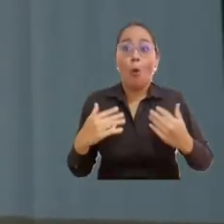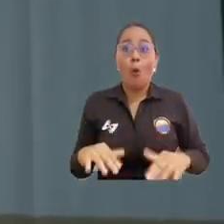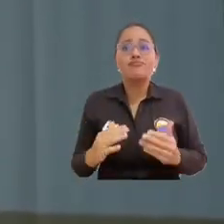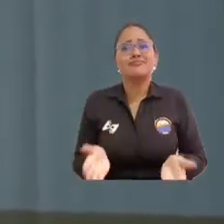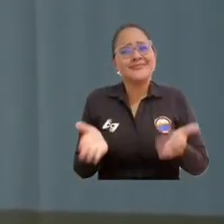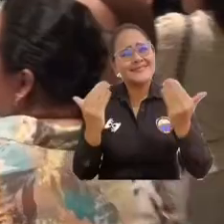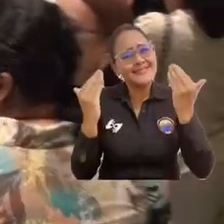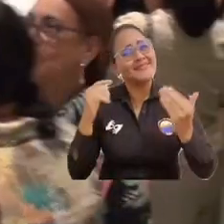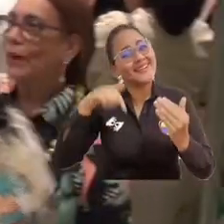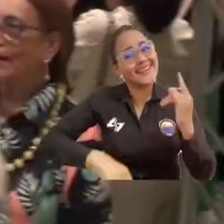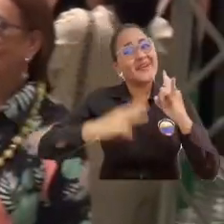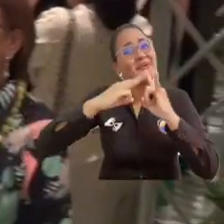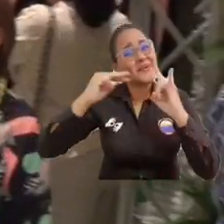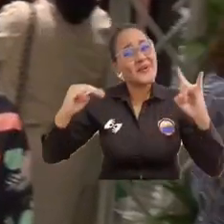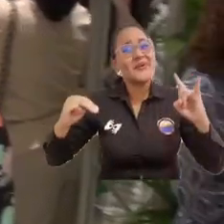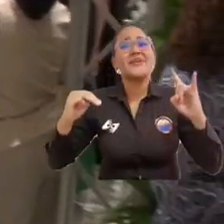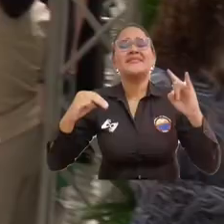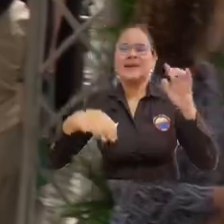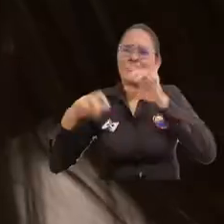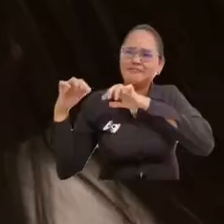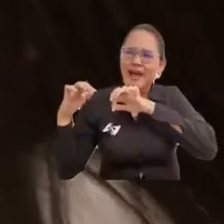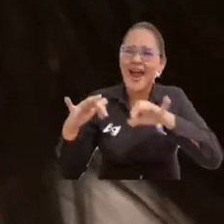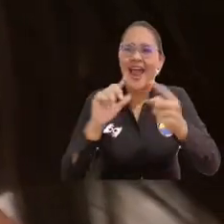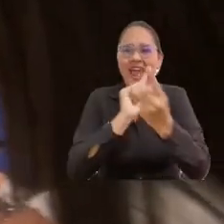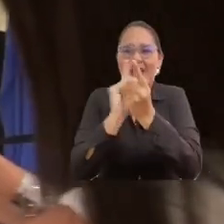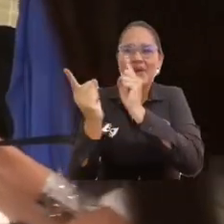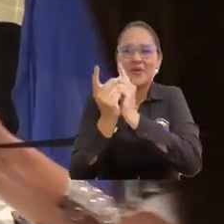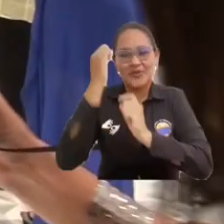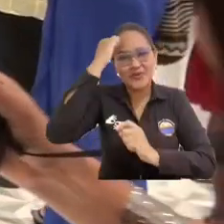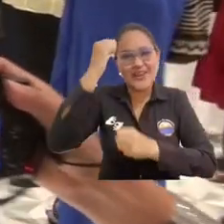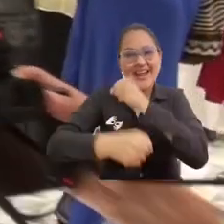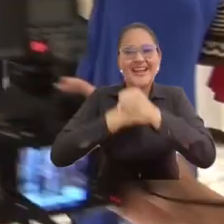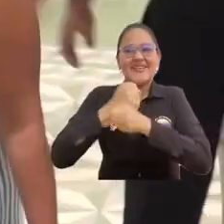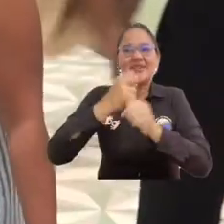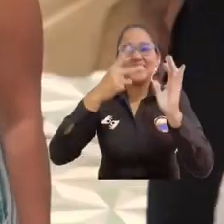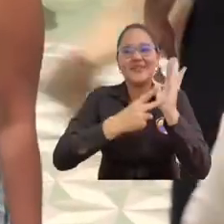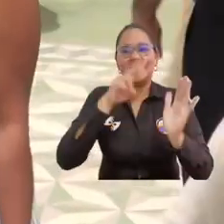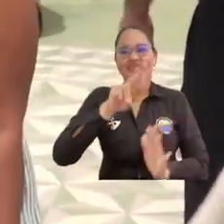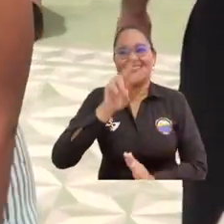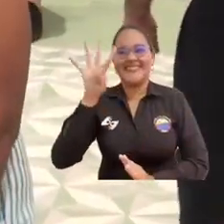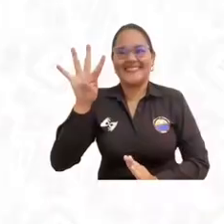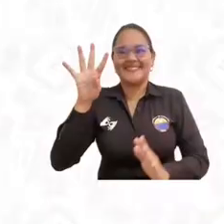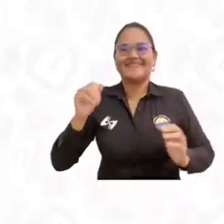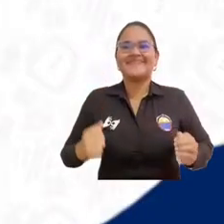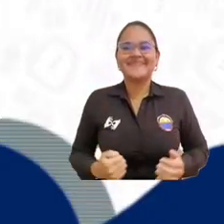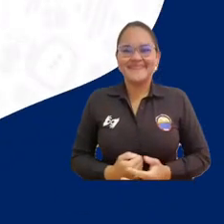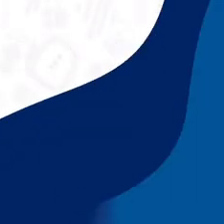académicas, la Universidad del Magdalena celebró el Encuentro Docente 2024.